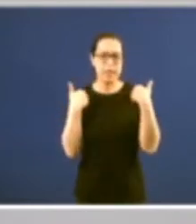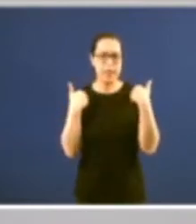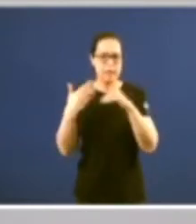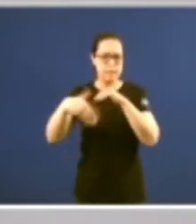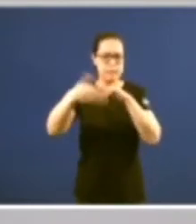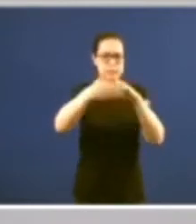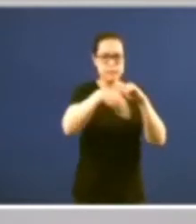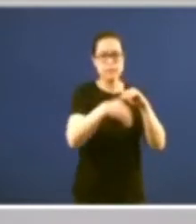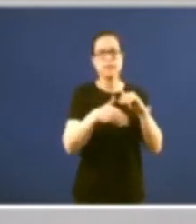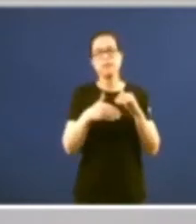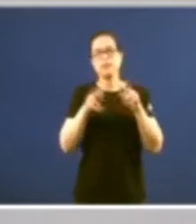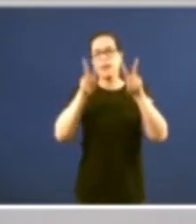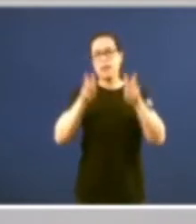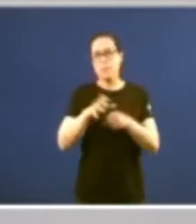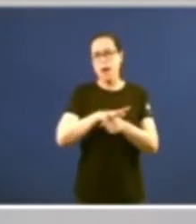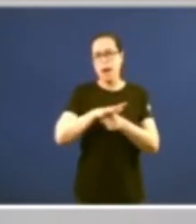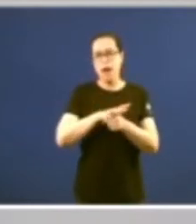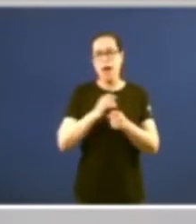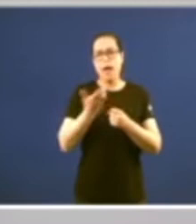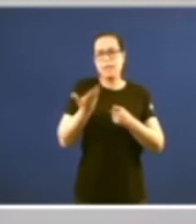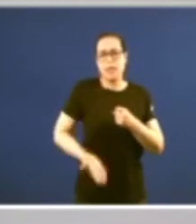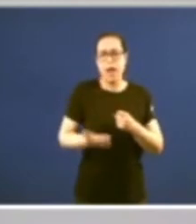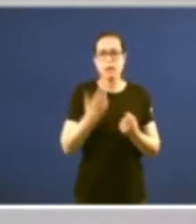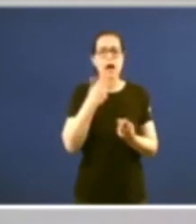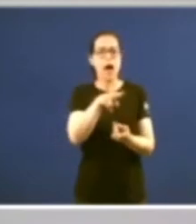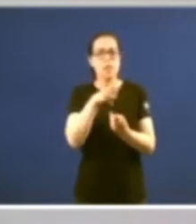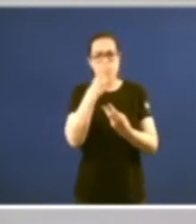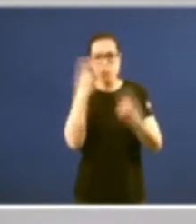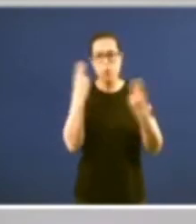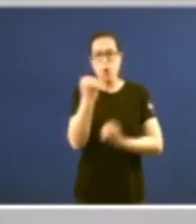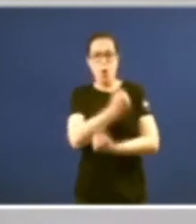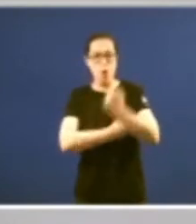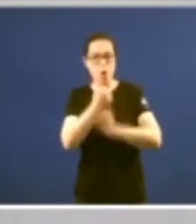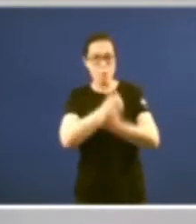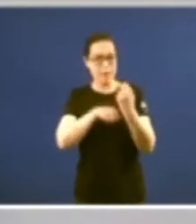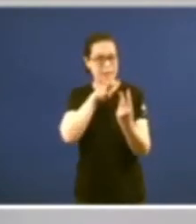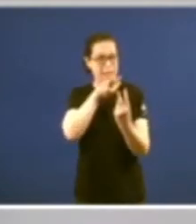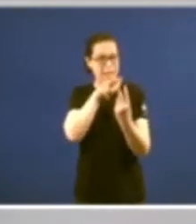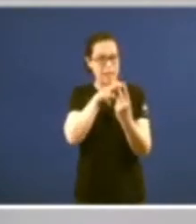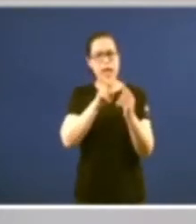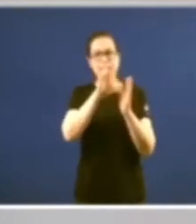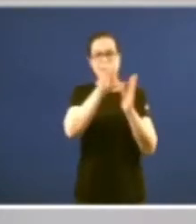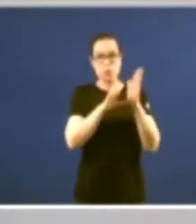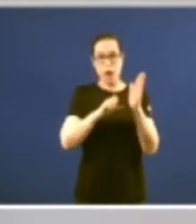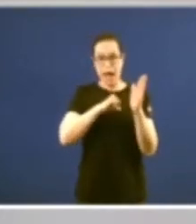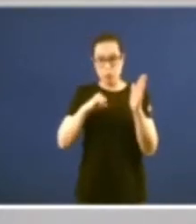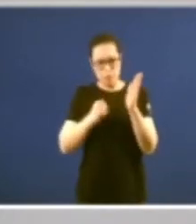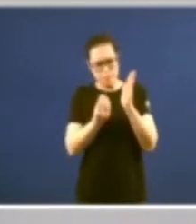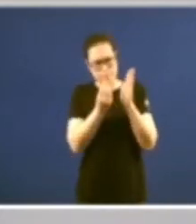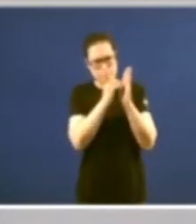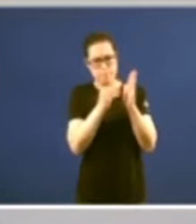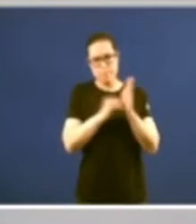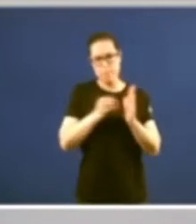materias esenciales en materia económica hacienda pública etcétera adquiere en el estatuto de autonomía un referente